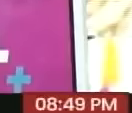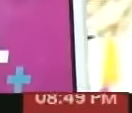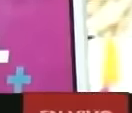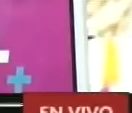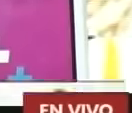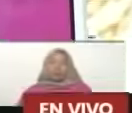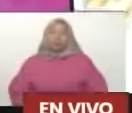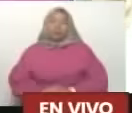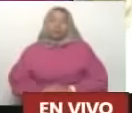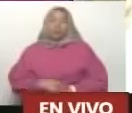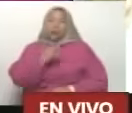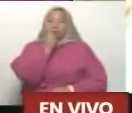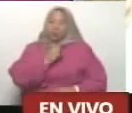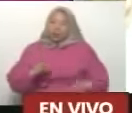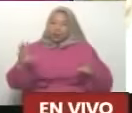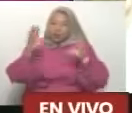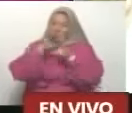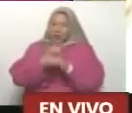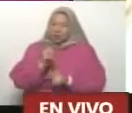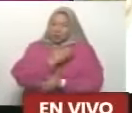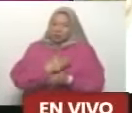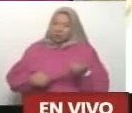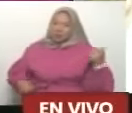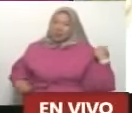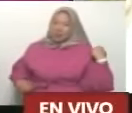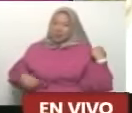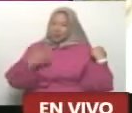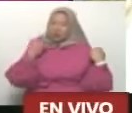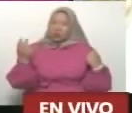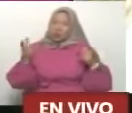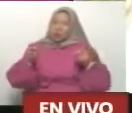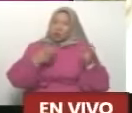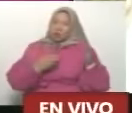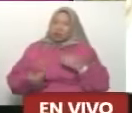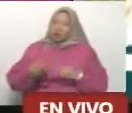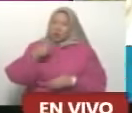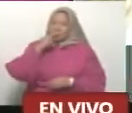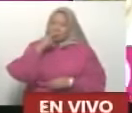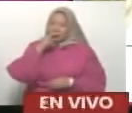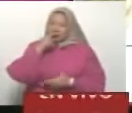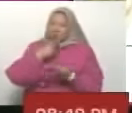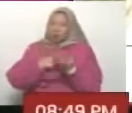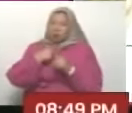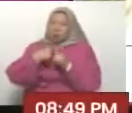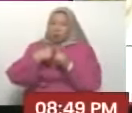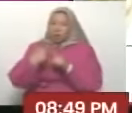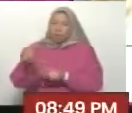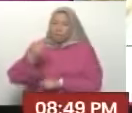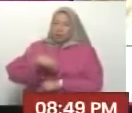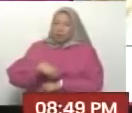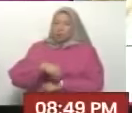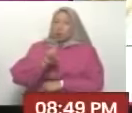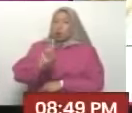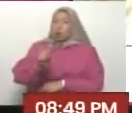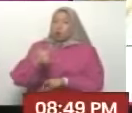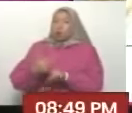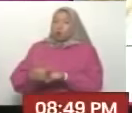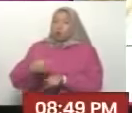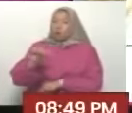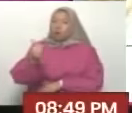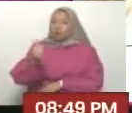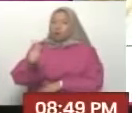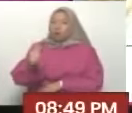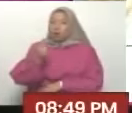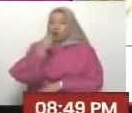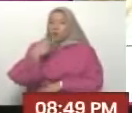Muy buenas noches, presidente, para usted y para quienes nos acompañan en una nueva emisión de Con Maduro Más, en este segmento del 1x10, presidente, bueno,